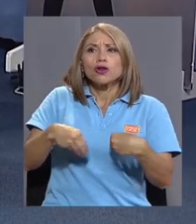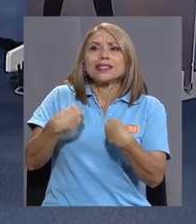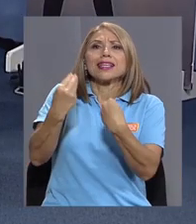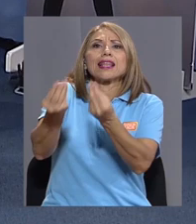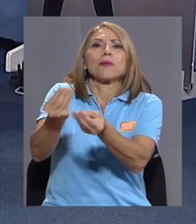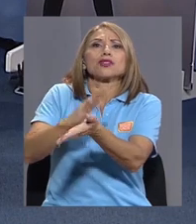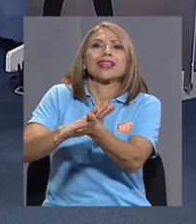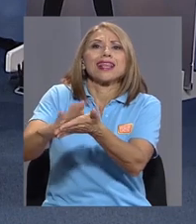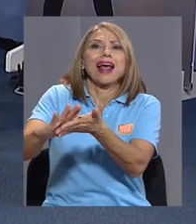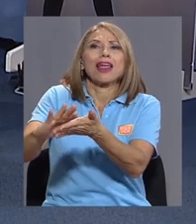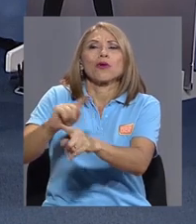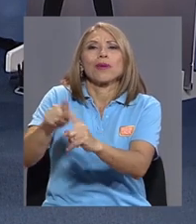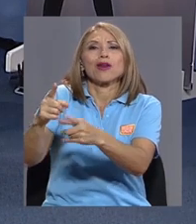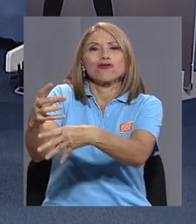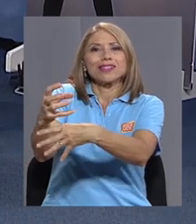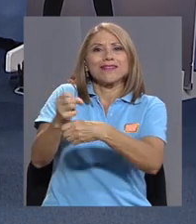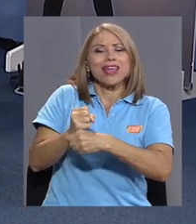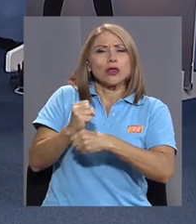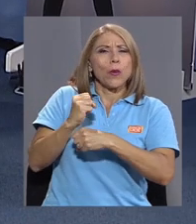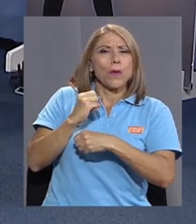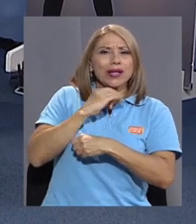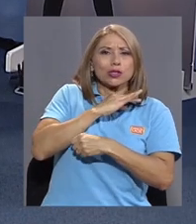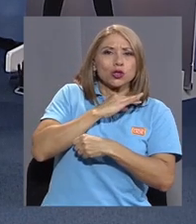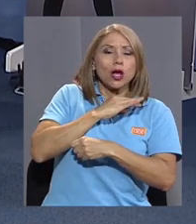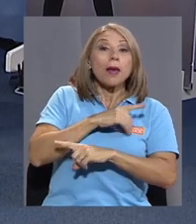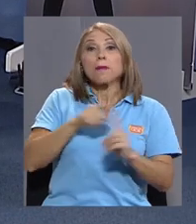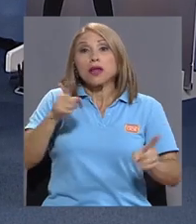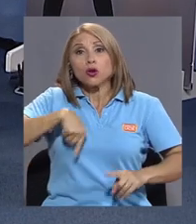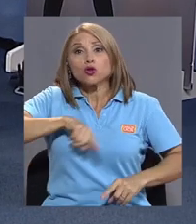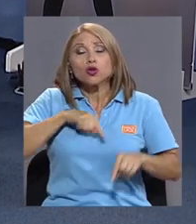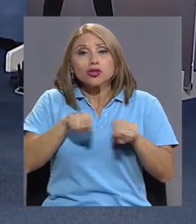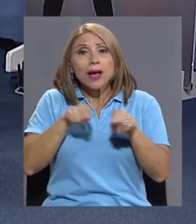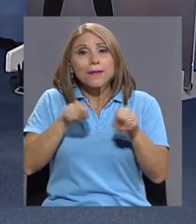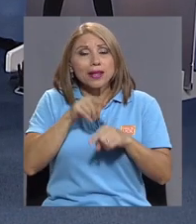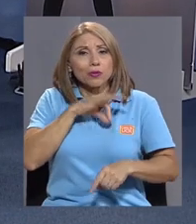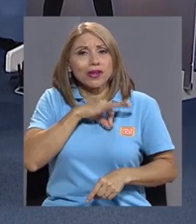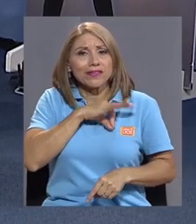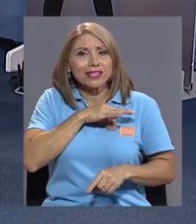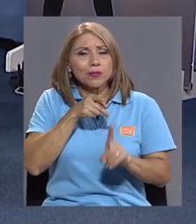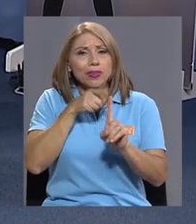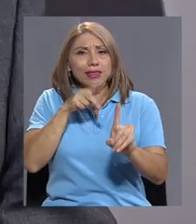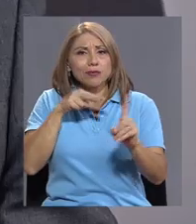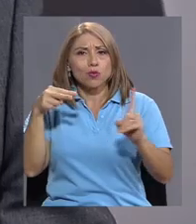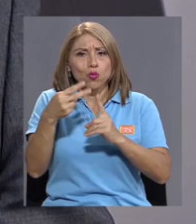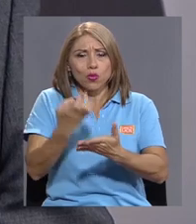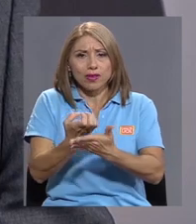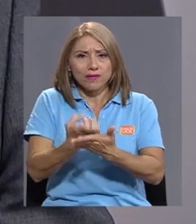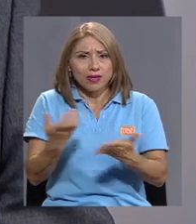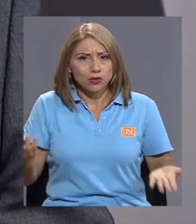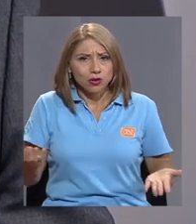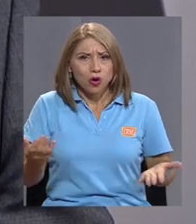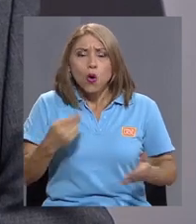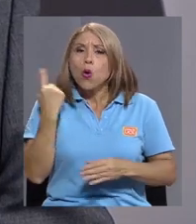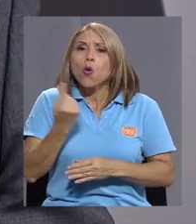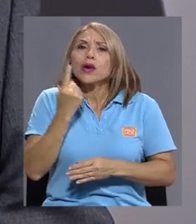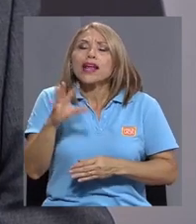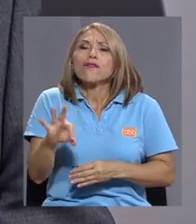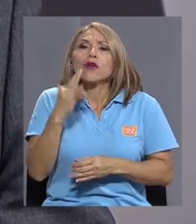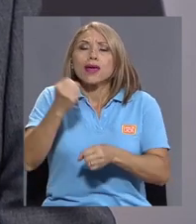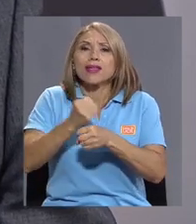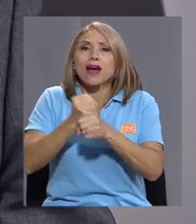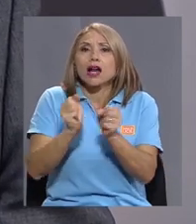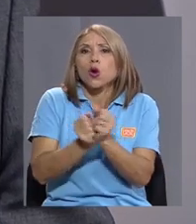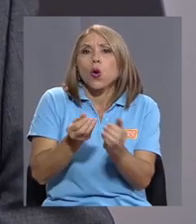más limpio que lo que estamos recibiendo. Bueno, nosotros de alguna manera también nos beneficiamos si lo damos desde el punto de vista económico, porque la única forma de traer importaciones,